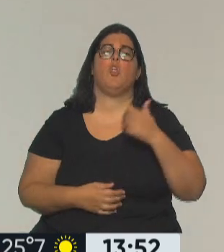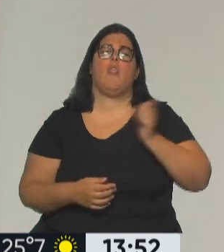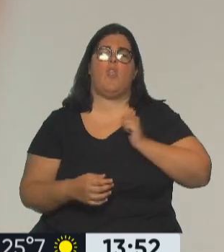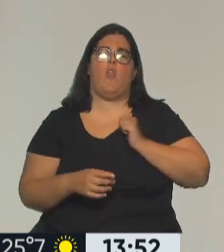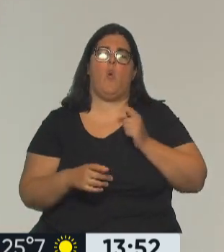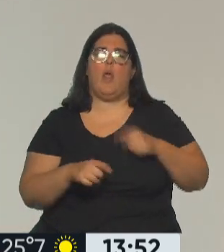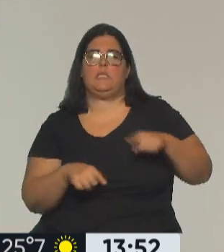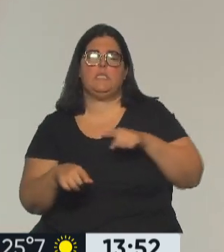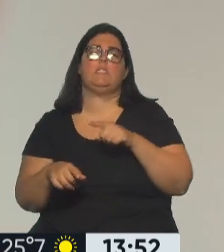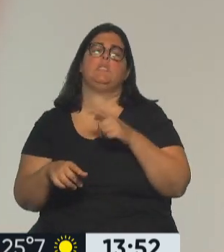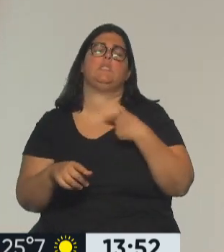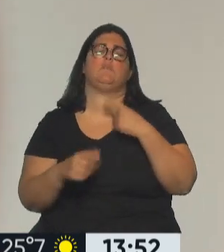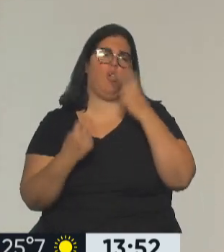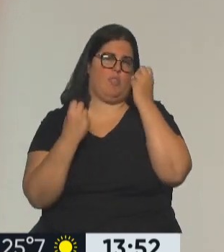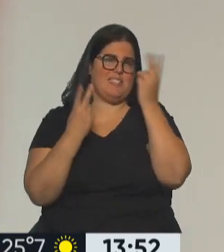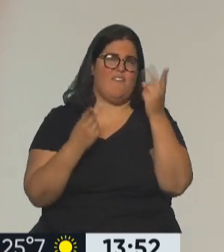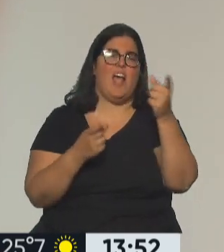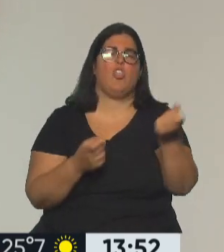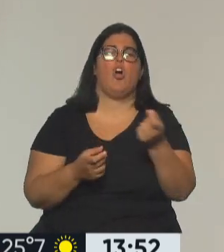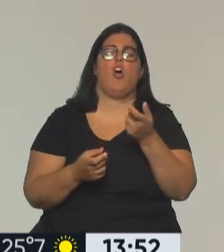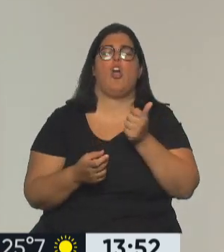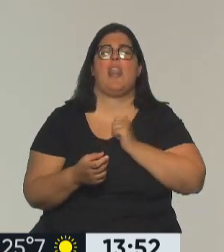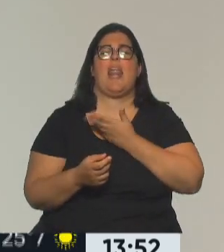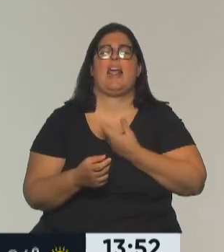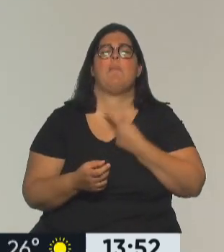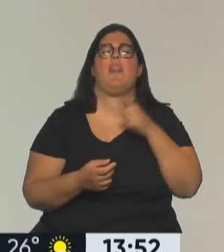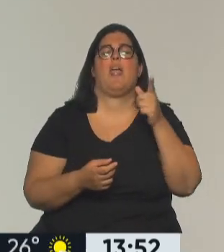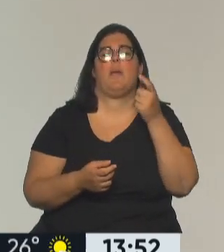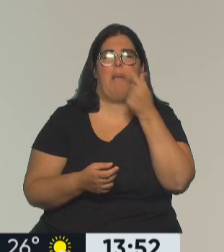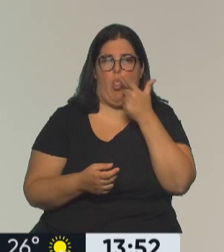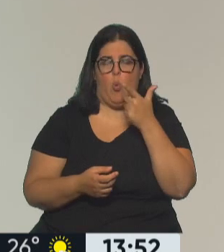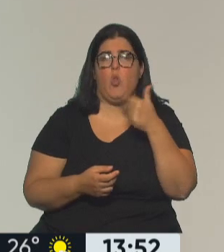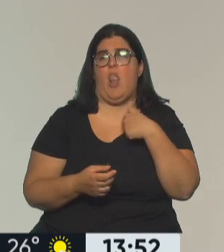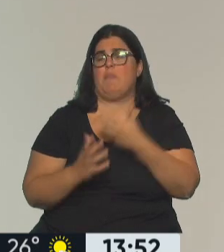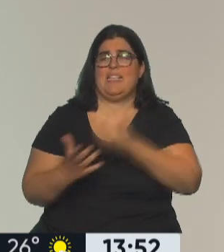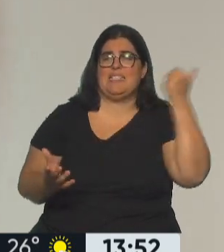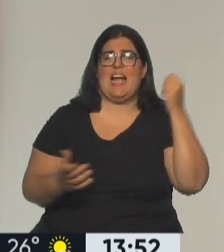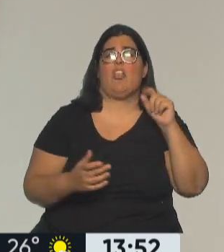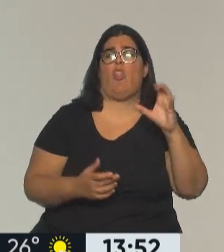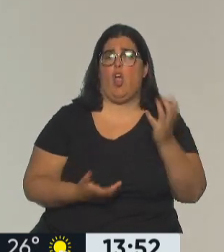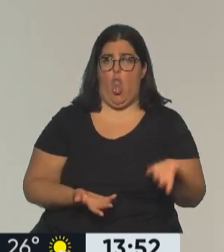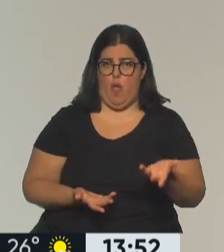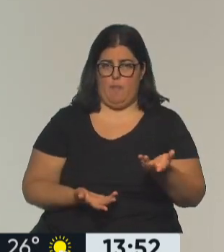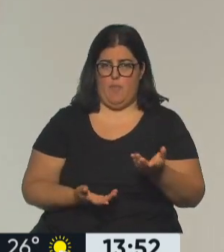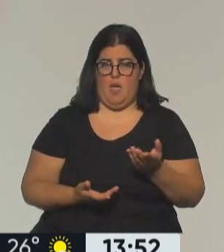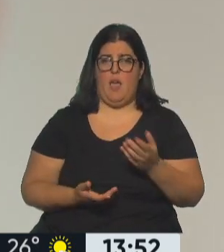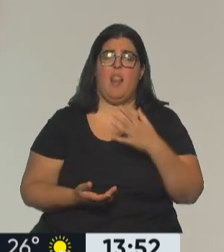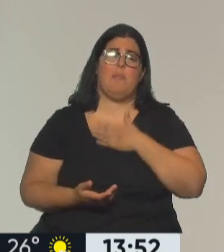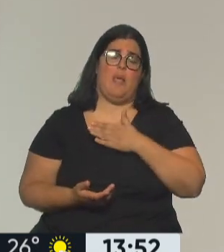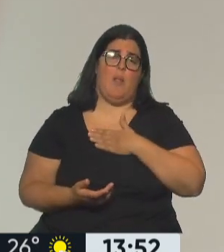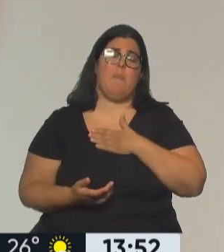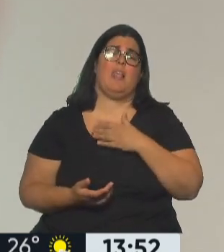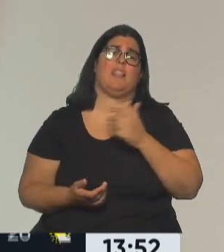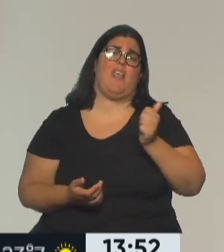desafiando al régimen de Maduro, me están sacando de Colombia. La persecución de la dictadura se extendió lamentablemente